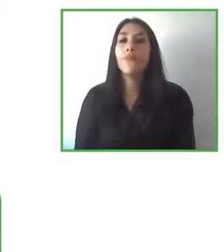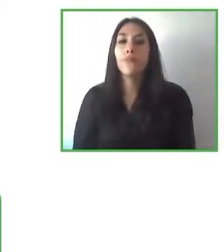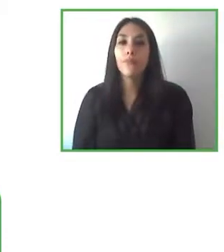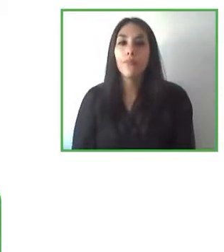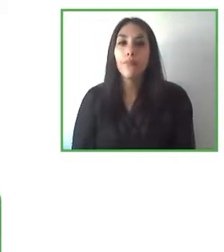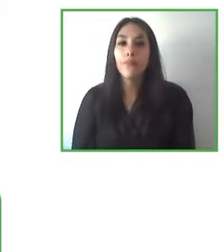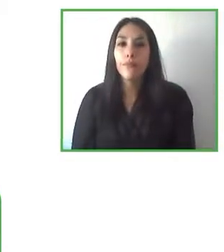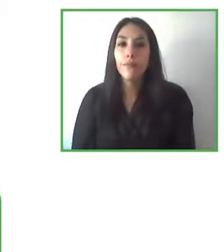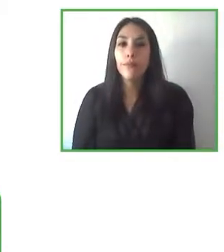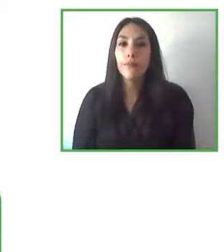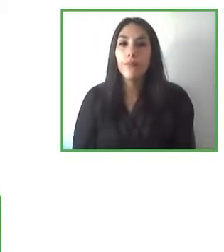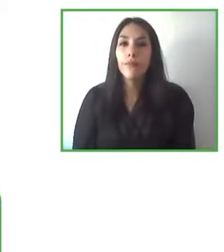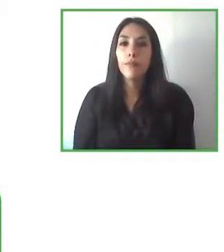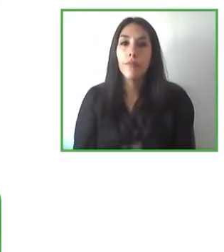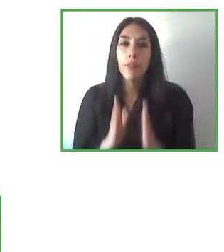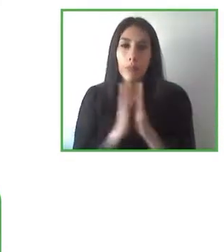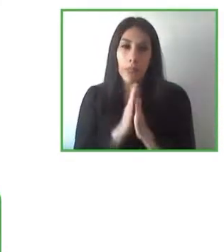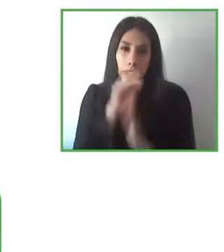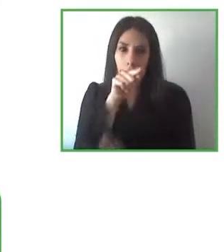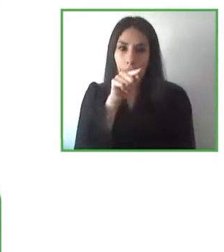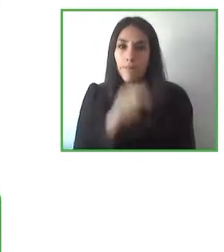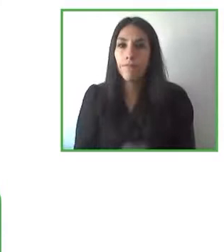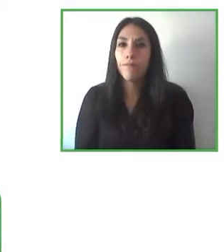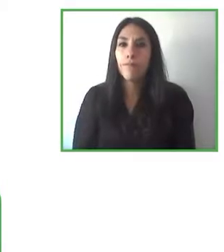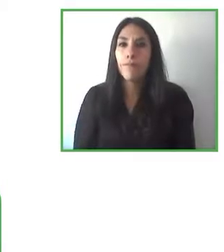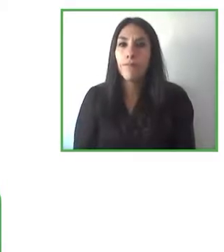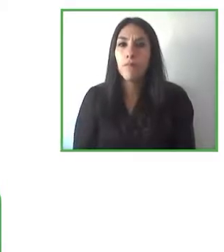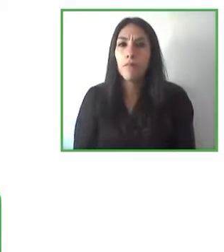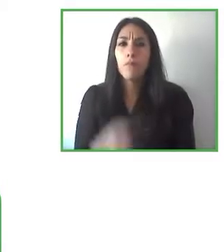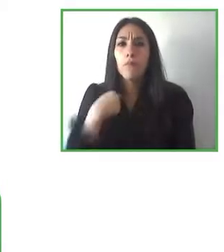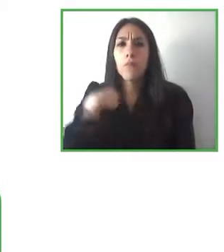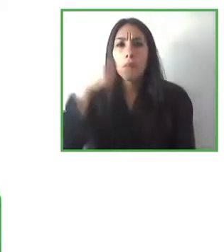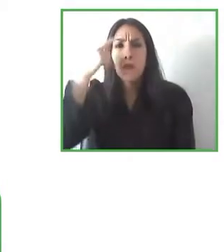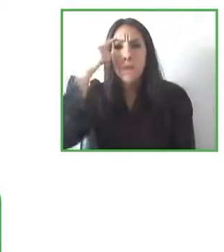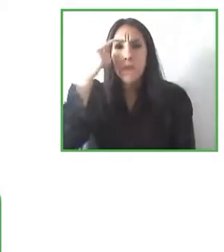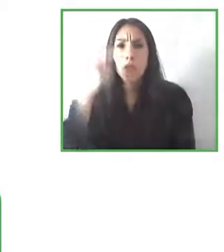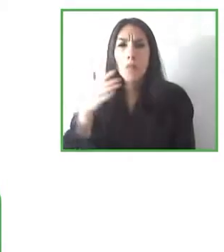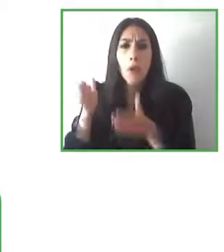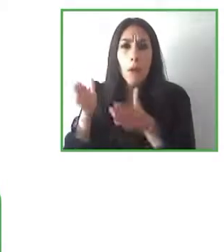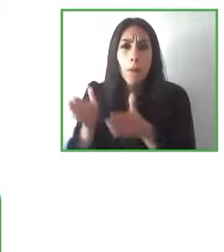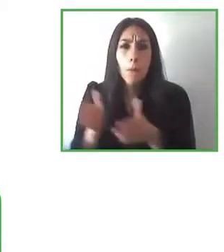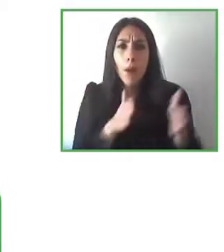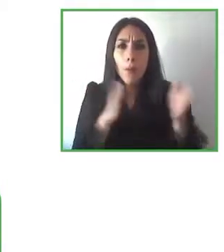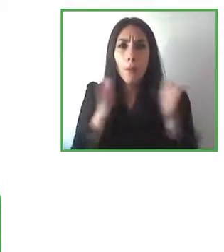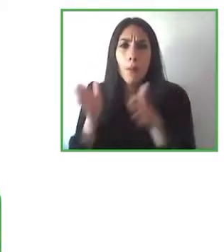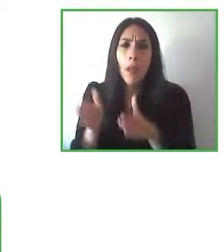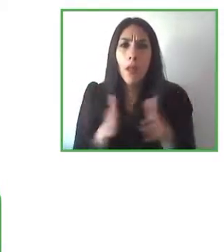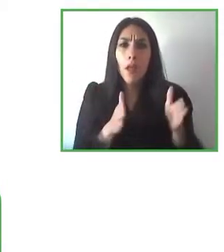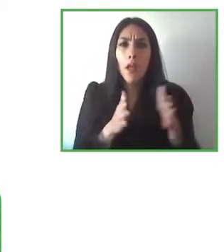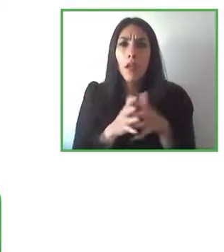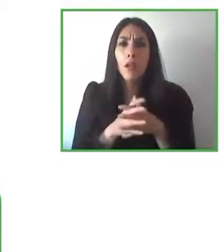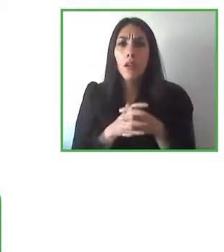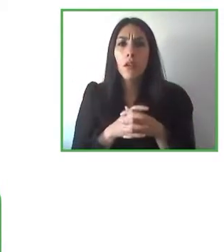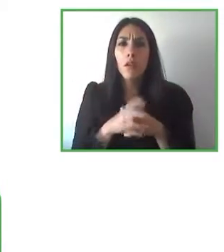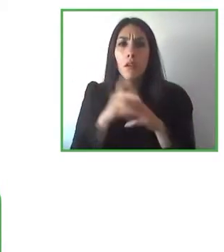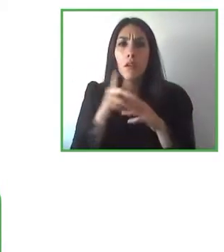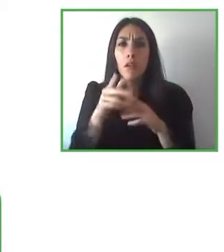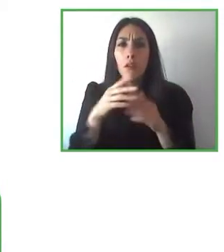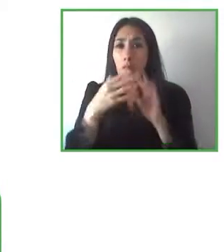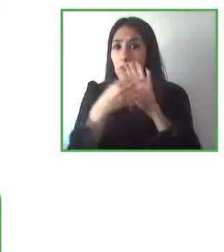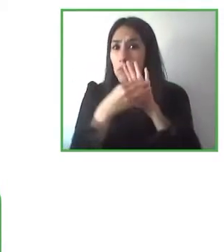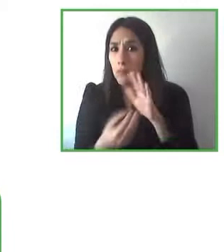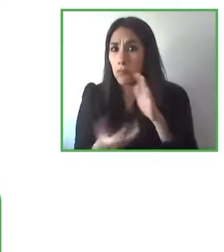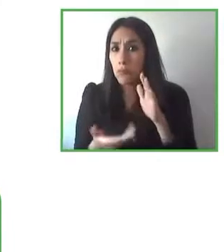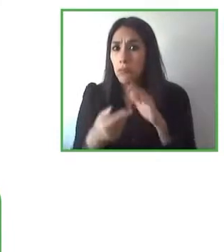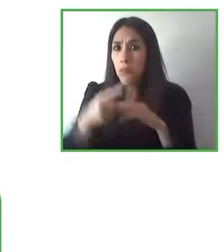planeáis difundir el modelo creo que sé la respuesta pero planteáis difundir el modelo de Park for This a otras regiones